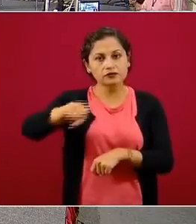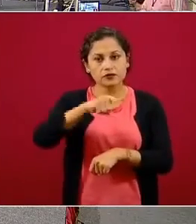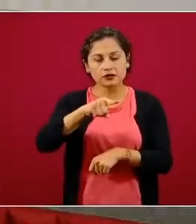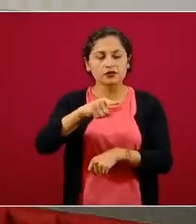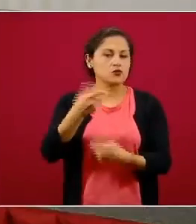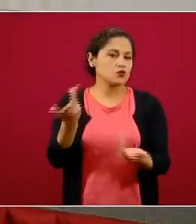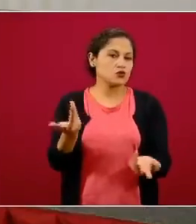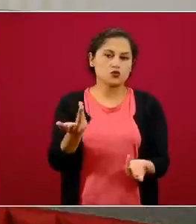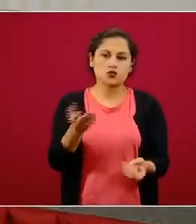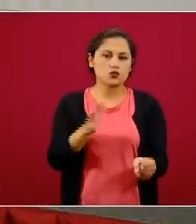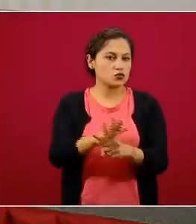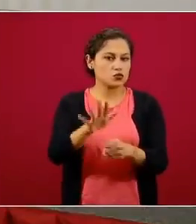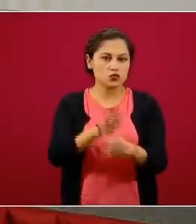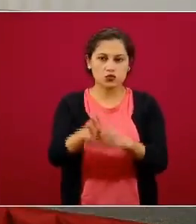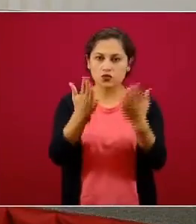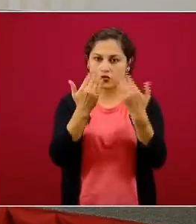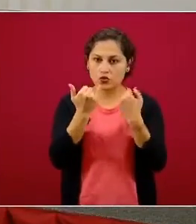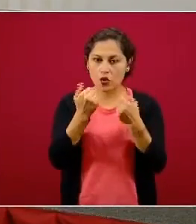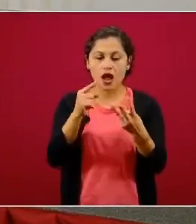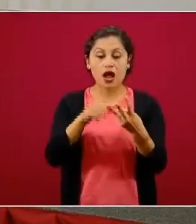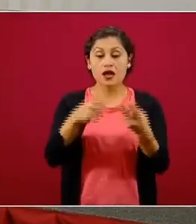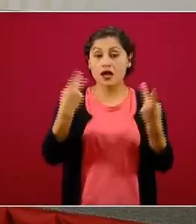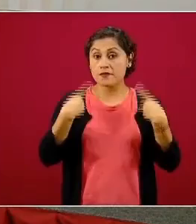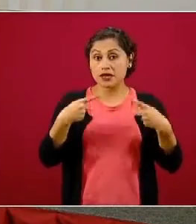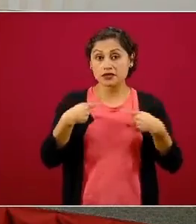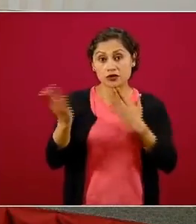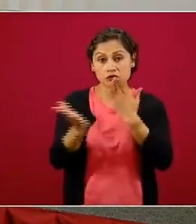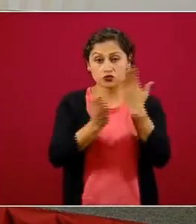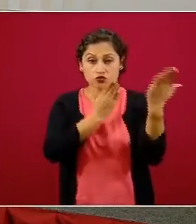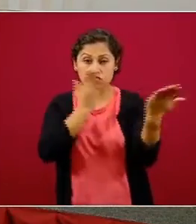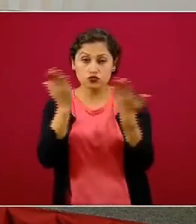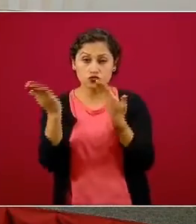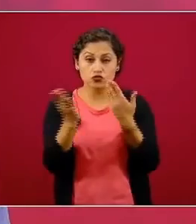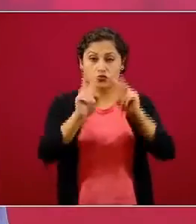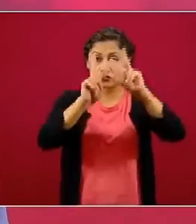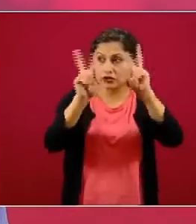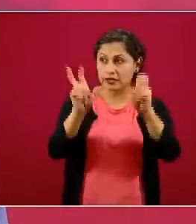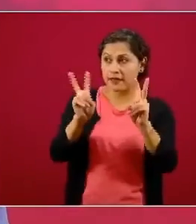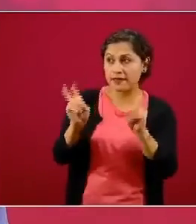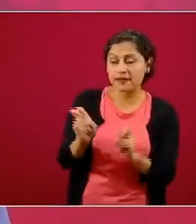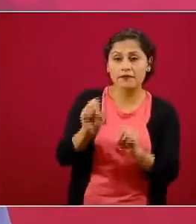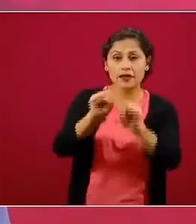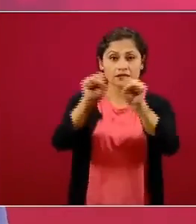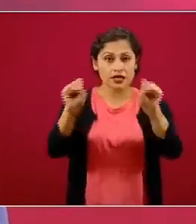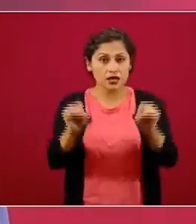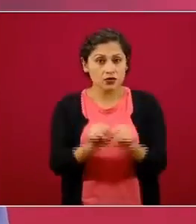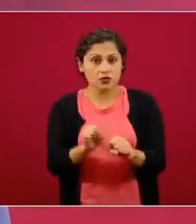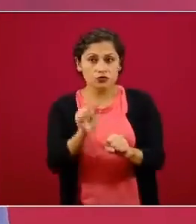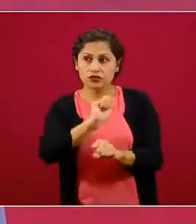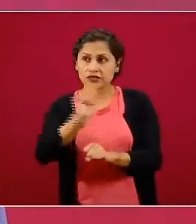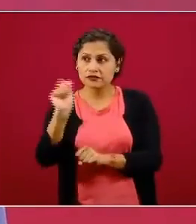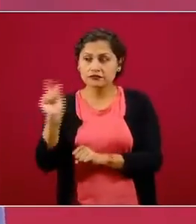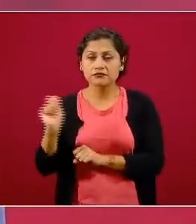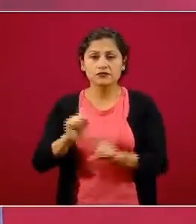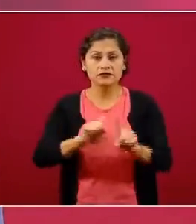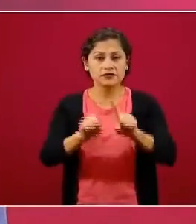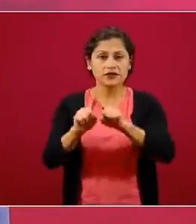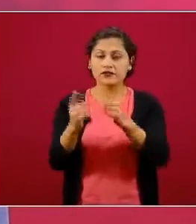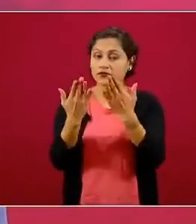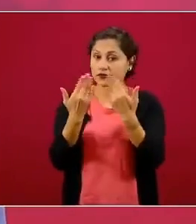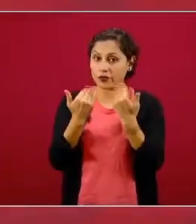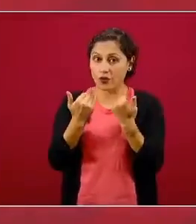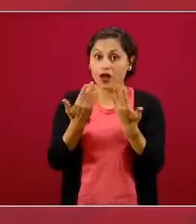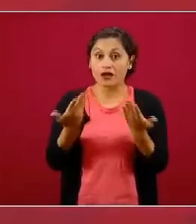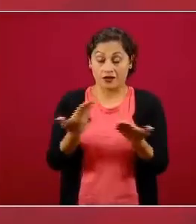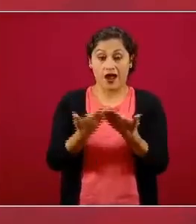el número de personas especializadas en ciertos campos de la salud es claramente insuficiente, hay campos muy destacados, hoy lo